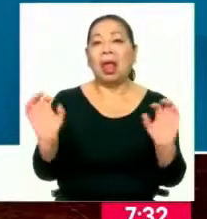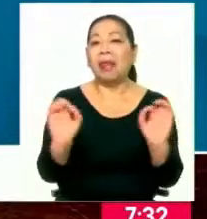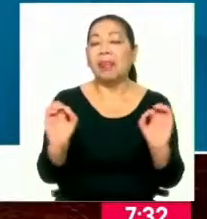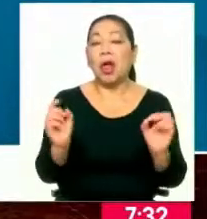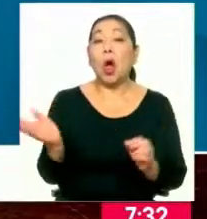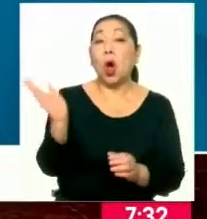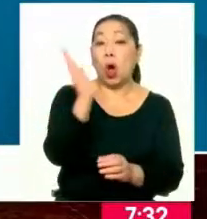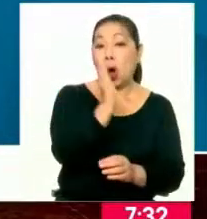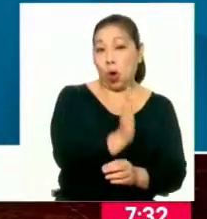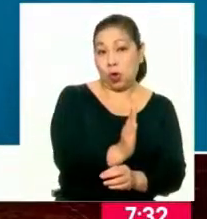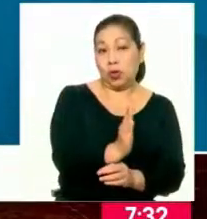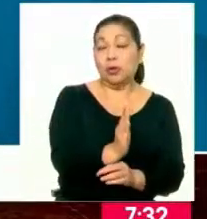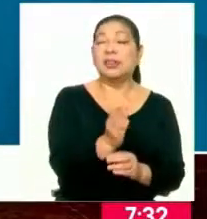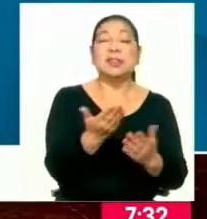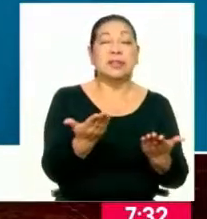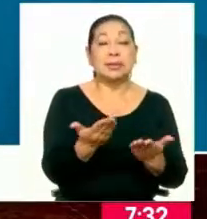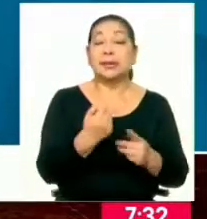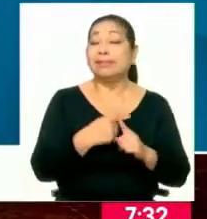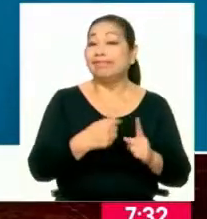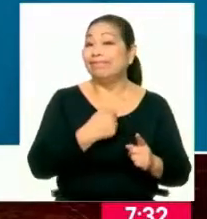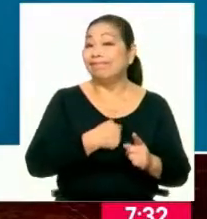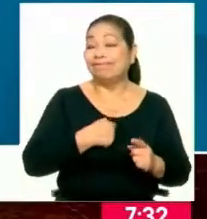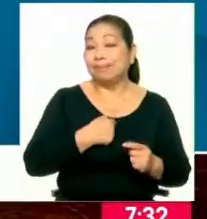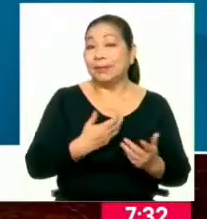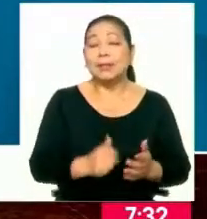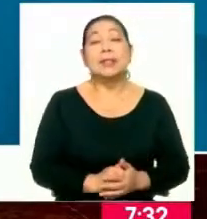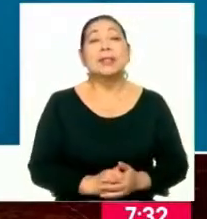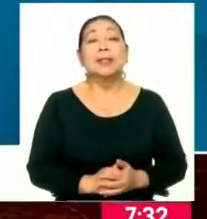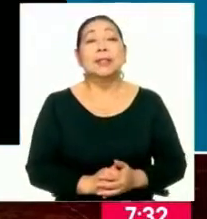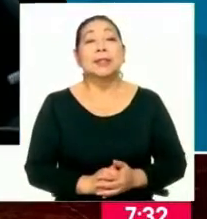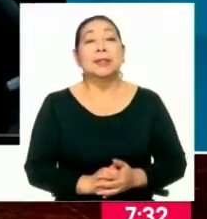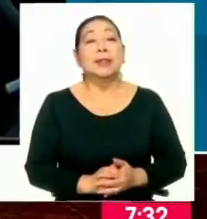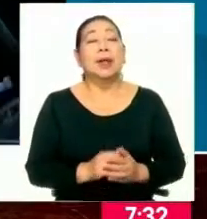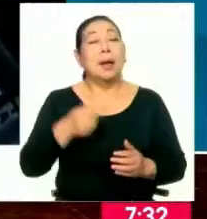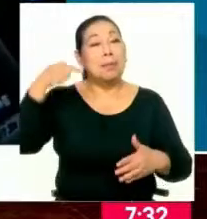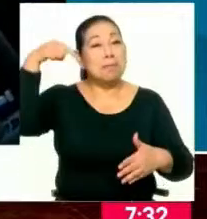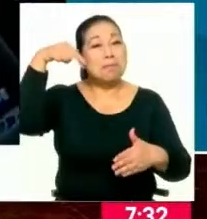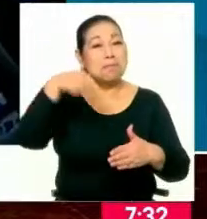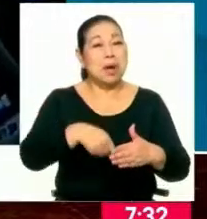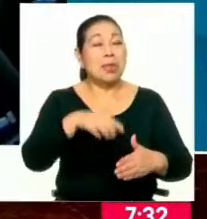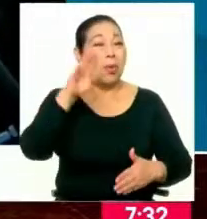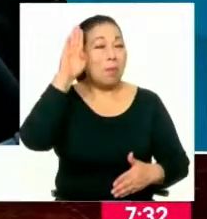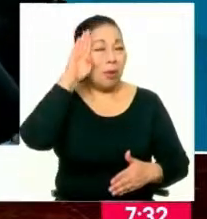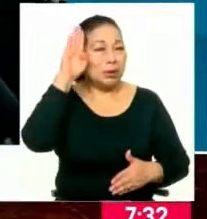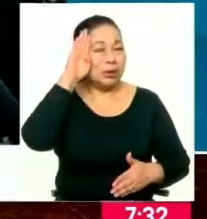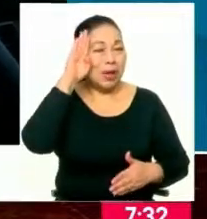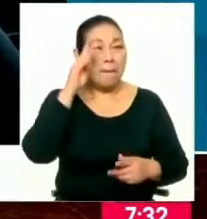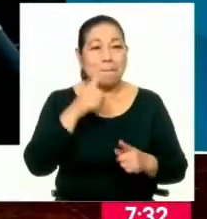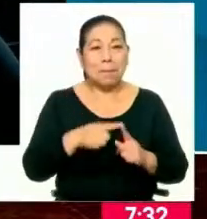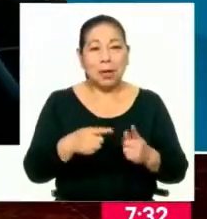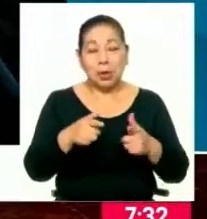Y la otra audiencia ha sido lamentablemente a propósito de un asesinato de un policía,